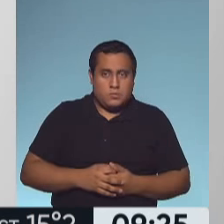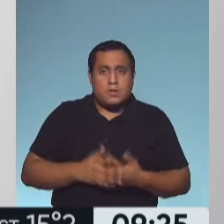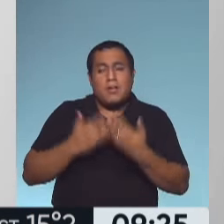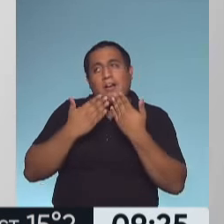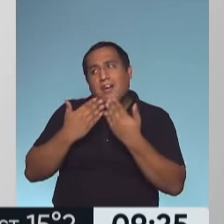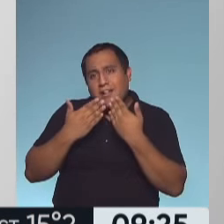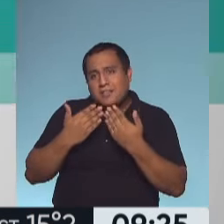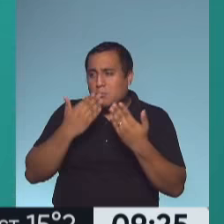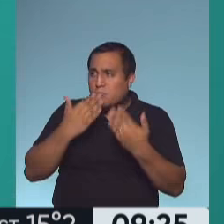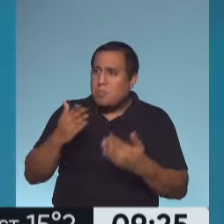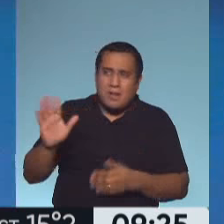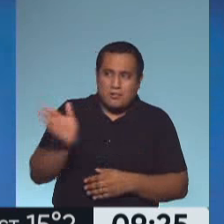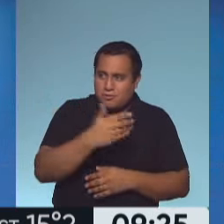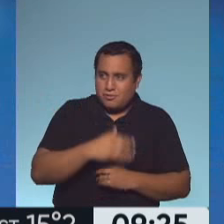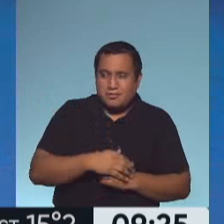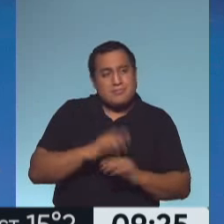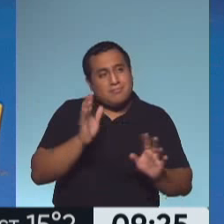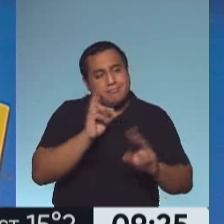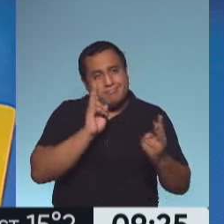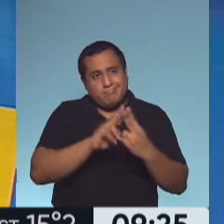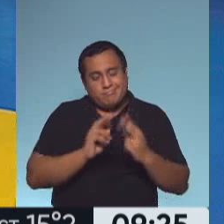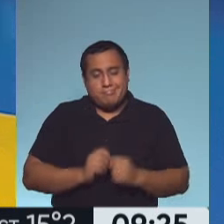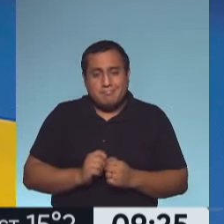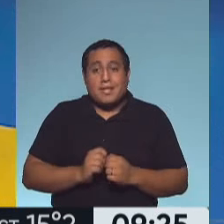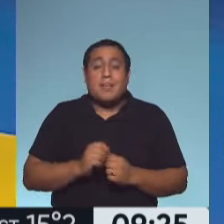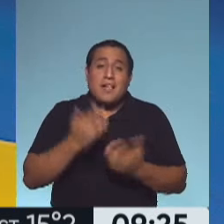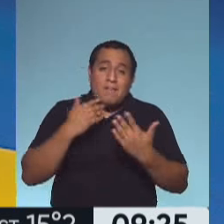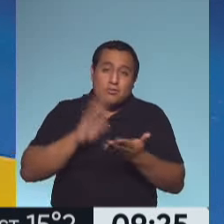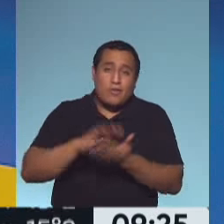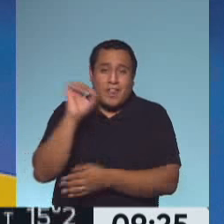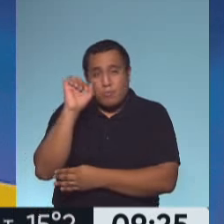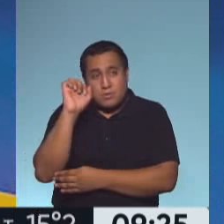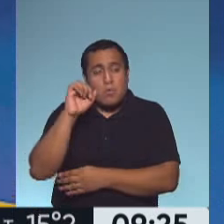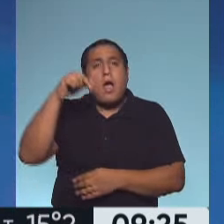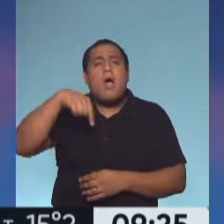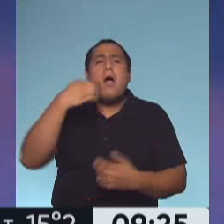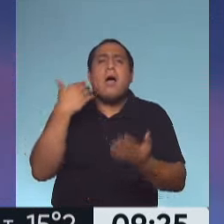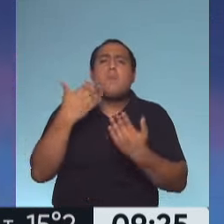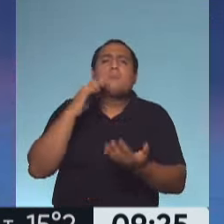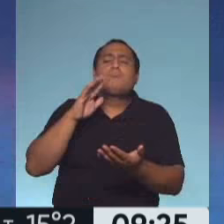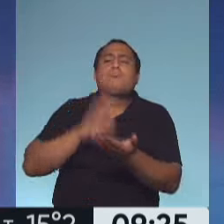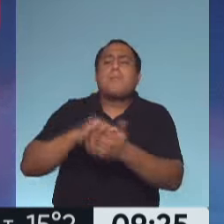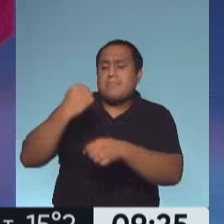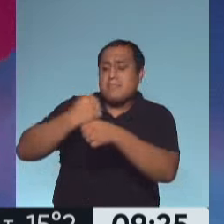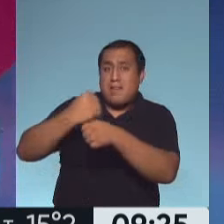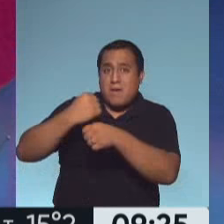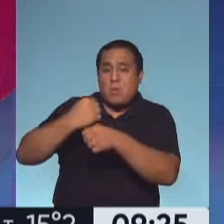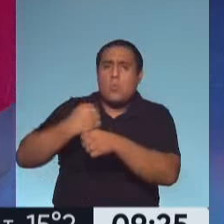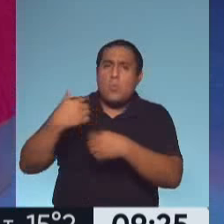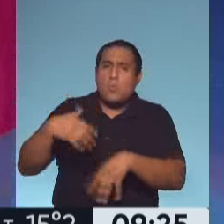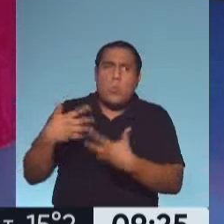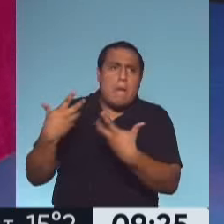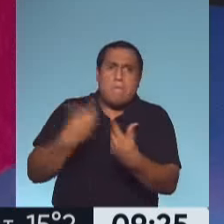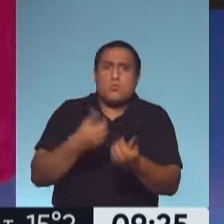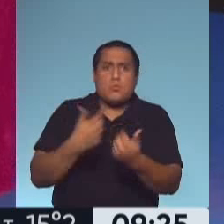Muchísimas gracias. Un beso para todos. Chau, hasta luego. Y de hablar de autismo, también hablamos ahora de un trabajo que tiene que ver con un acompañamiento, con un